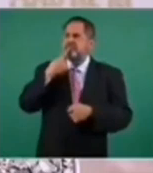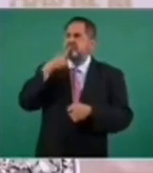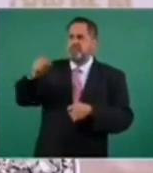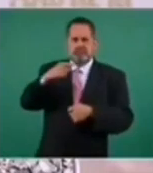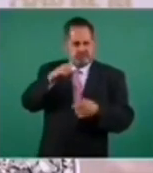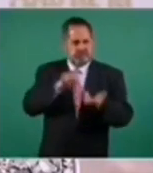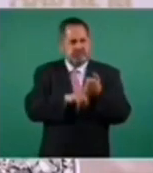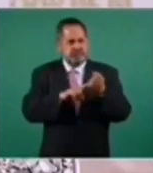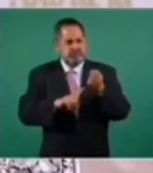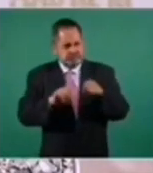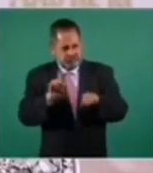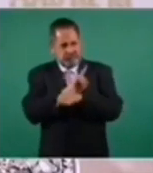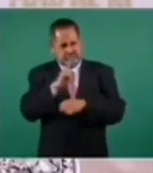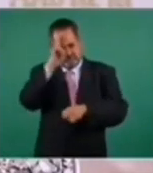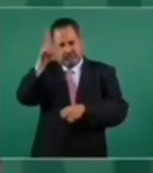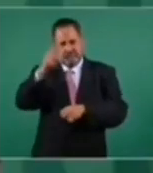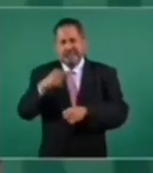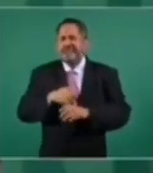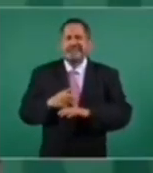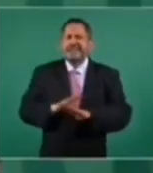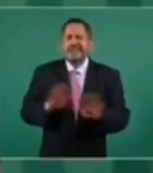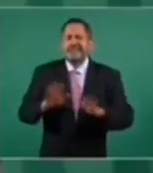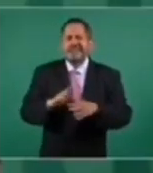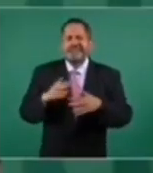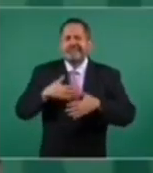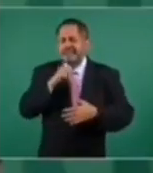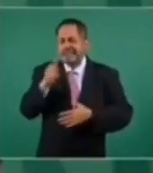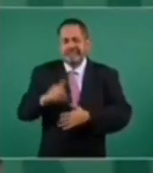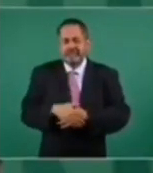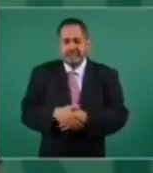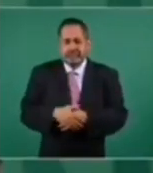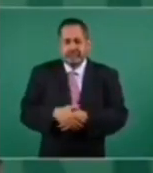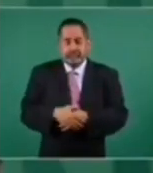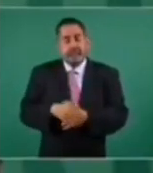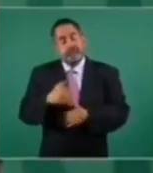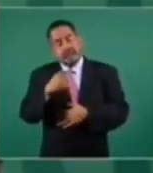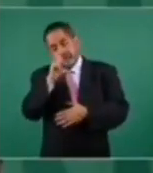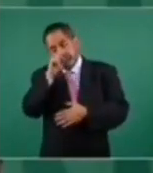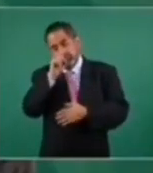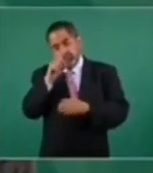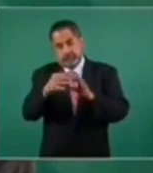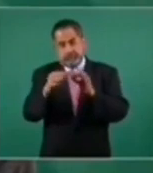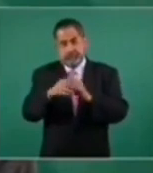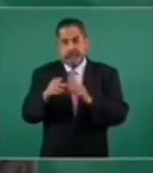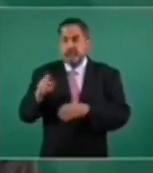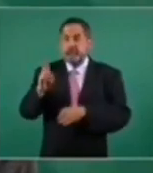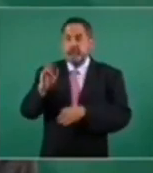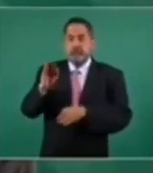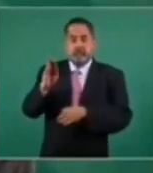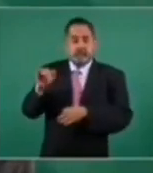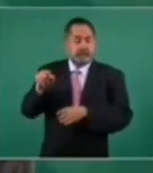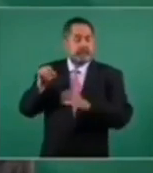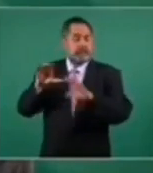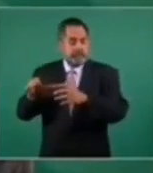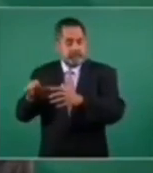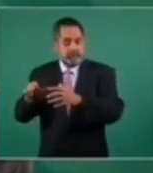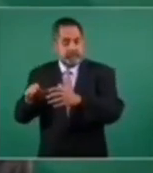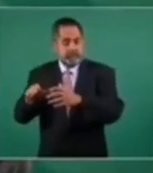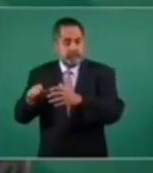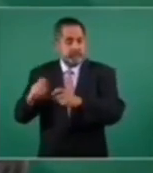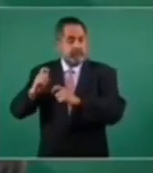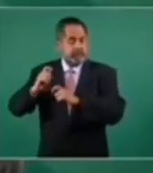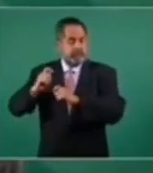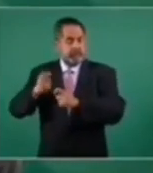ninguna denuncia. Respecto al tema, debo decir también que en la Unión de Inteligencia Financiera, cuando se